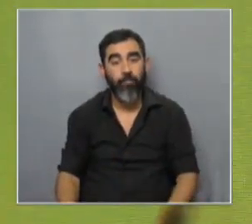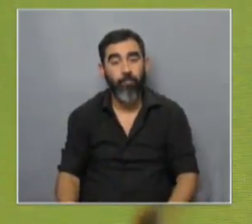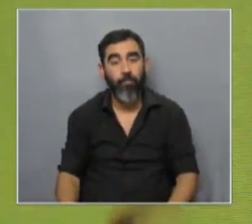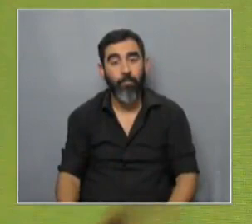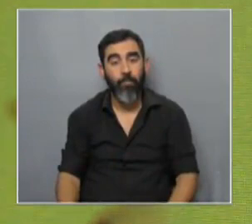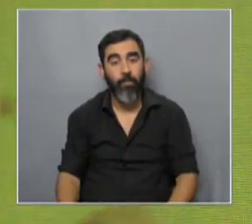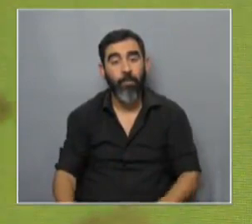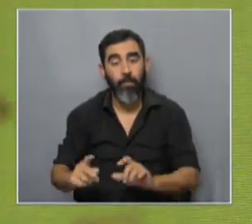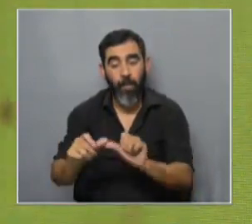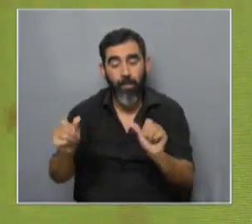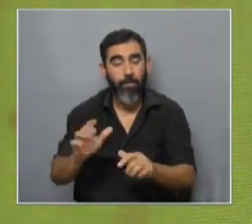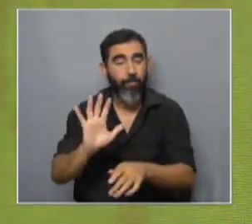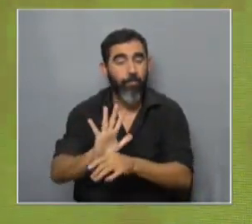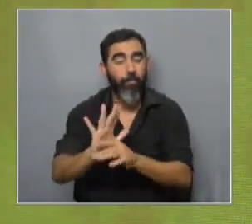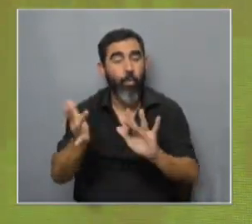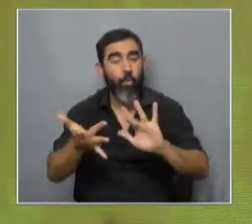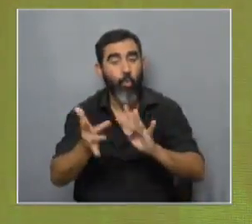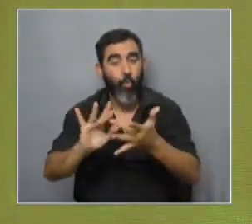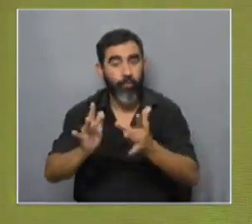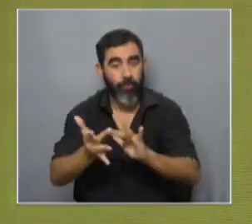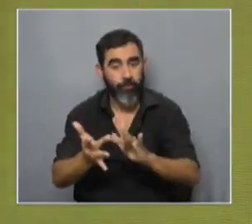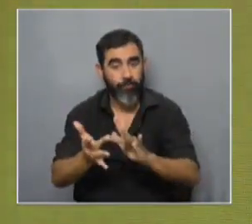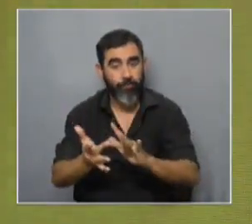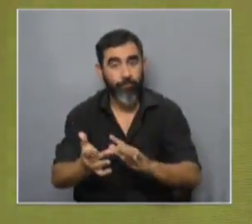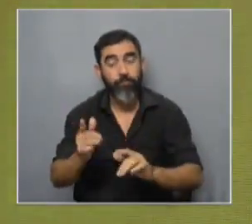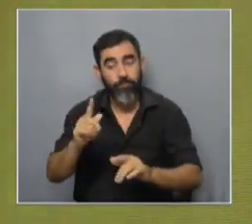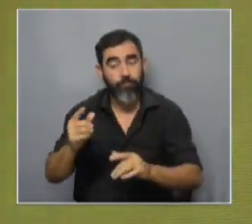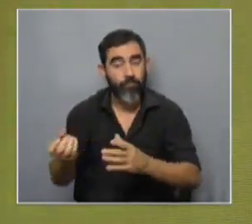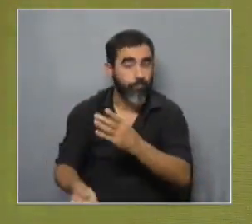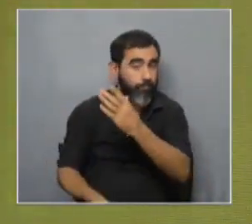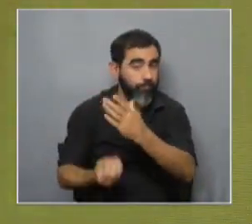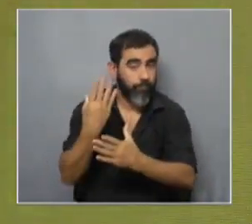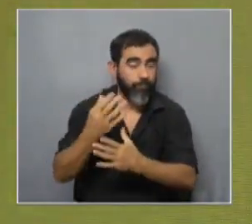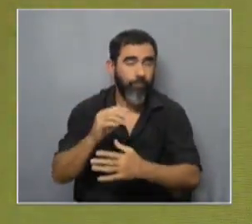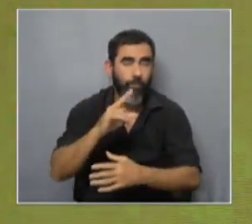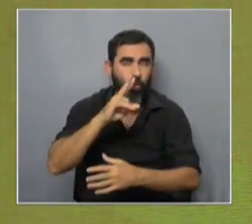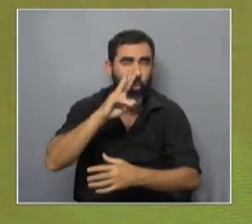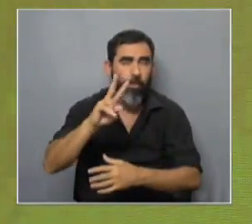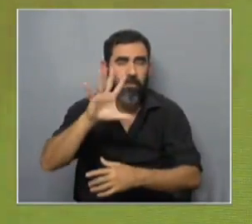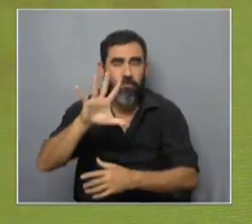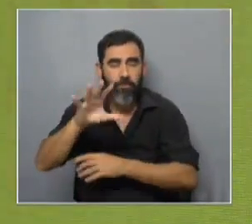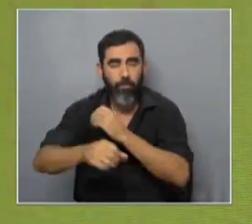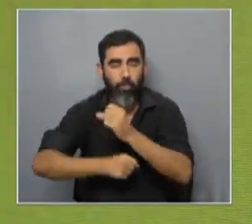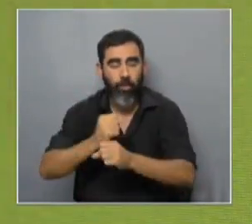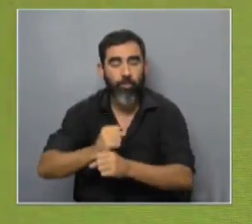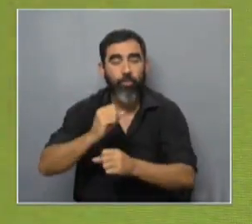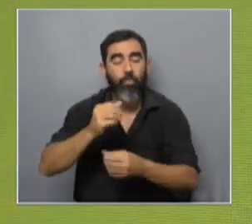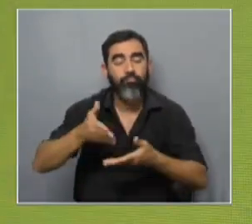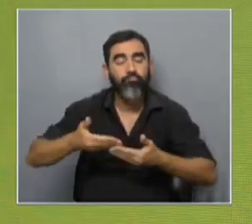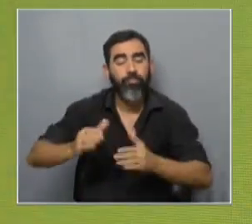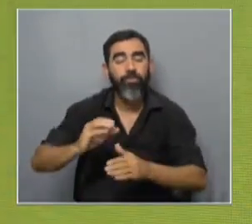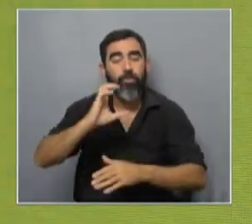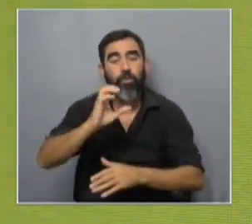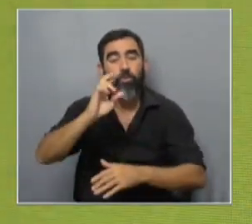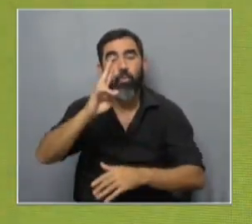hacer ese puente ¿no? y bueno en ese marco nació alrededor del 2005 Cufina que es